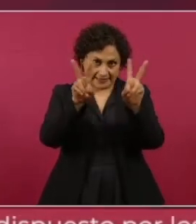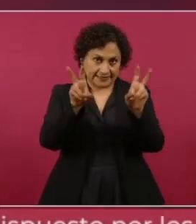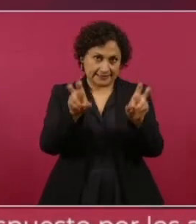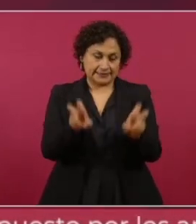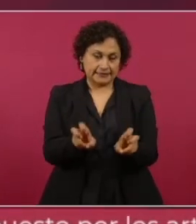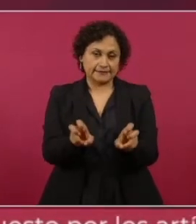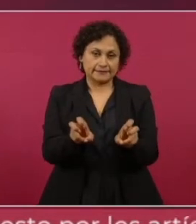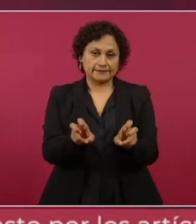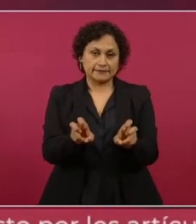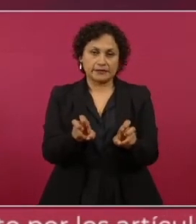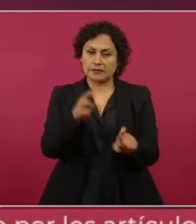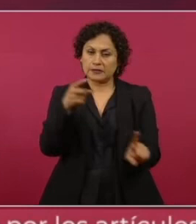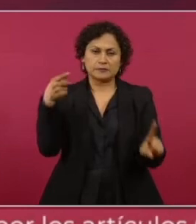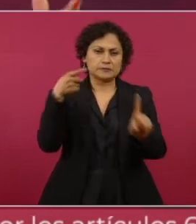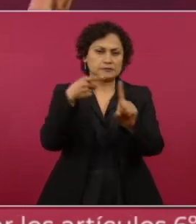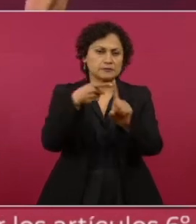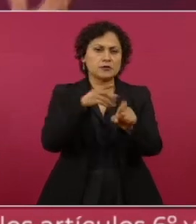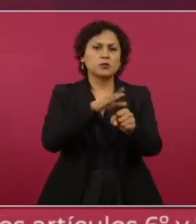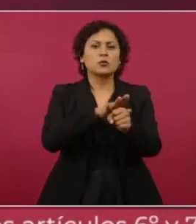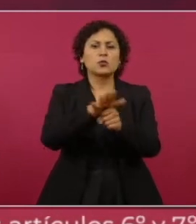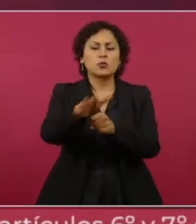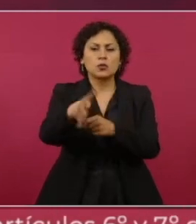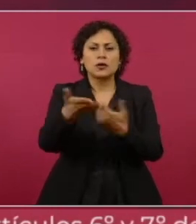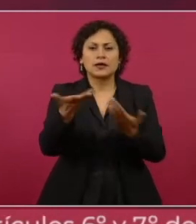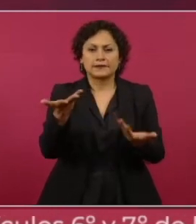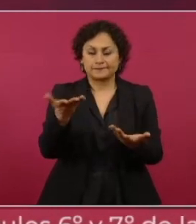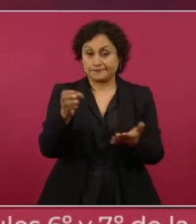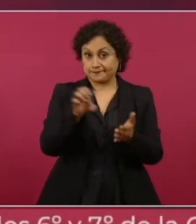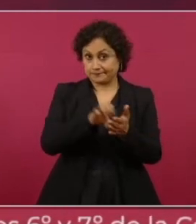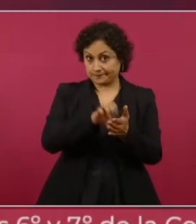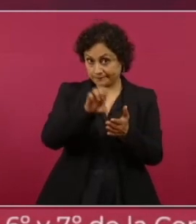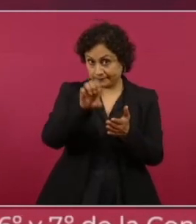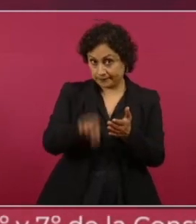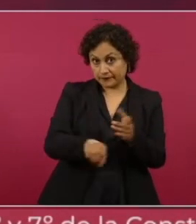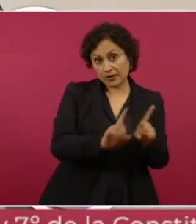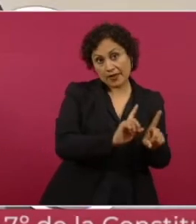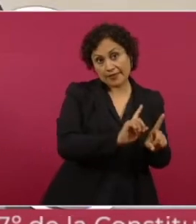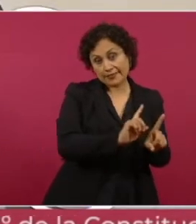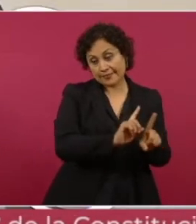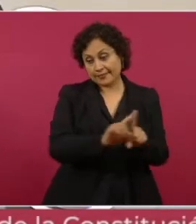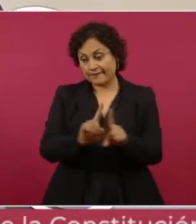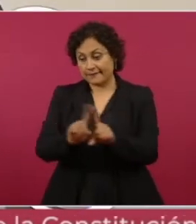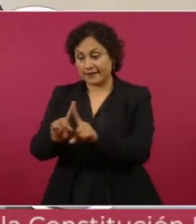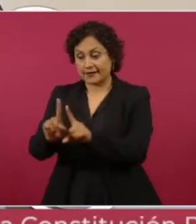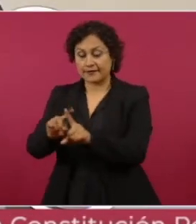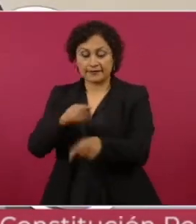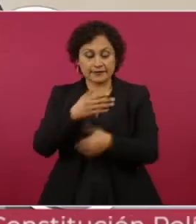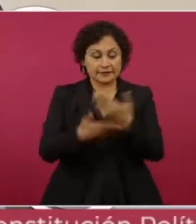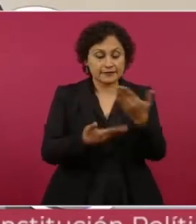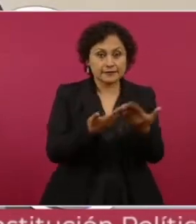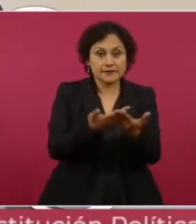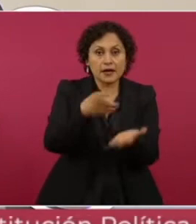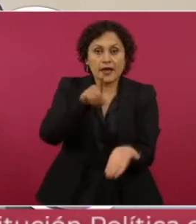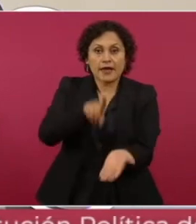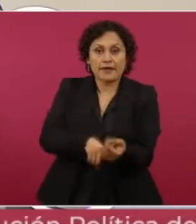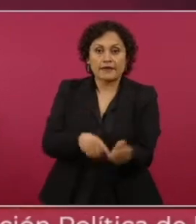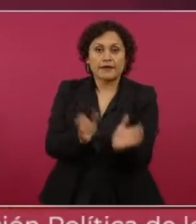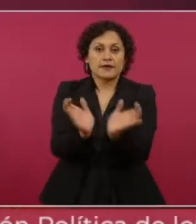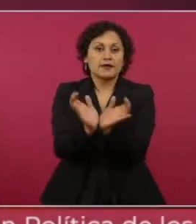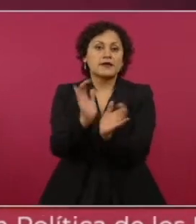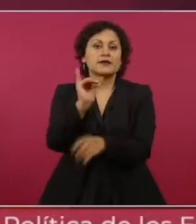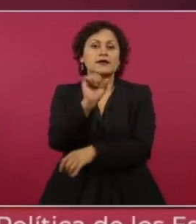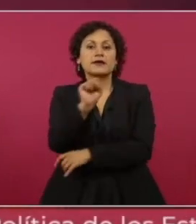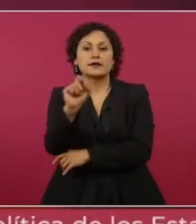todos los servicios que proporciona el Issste dejen de